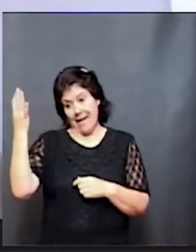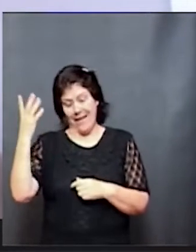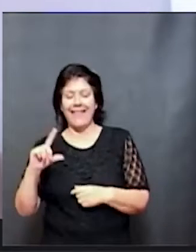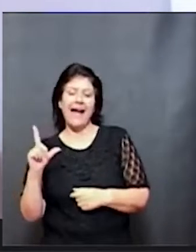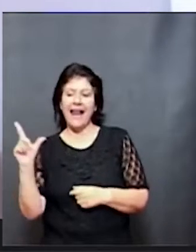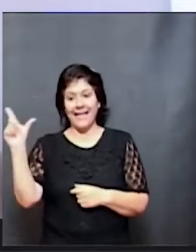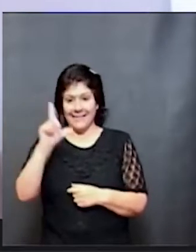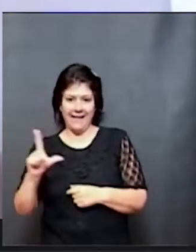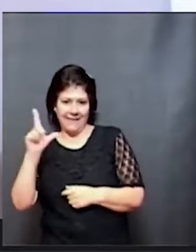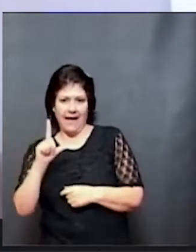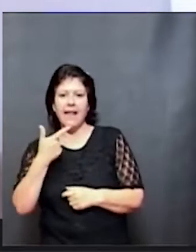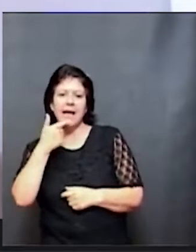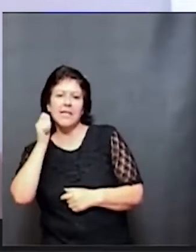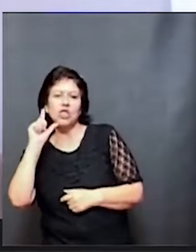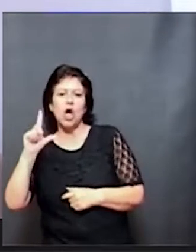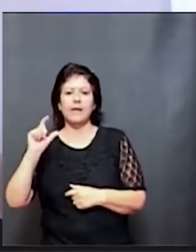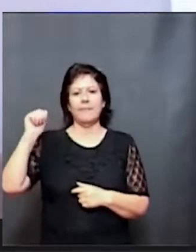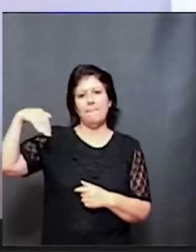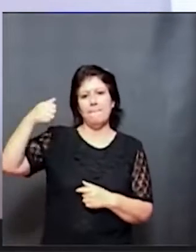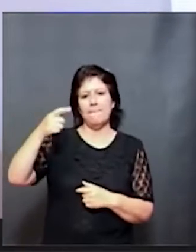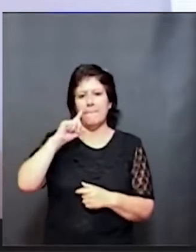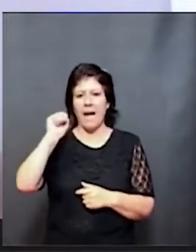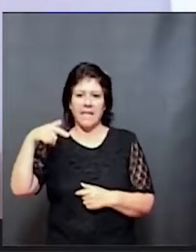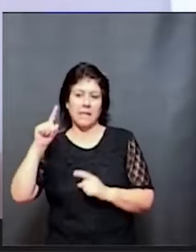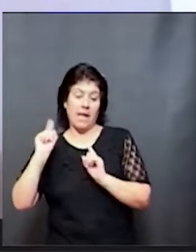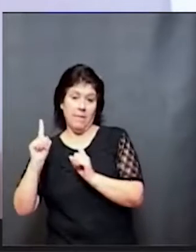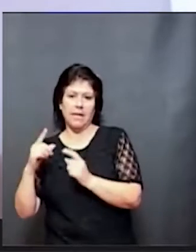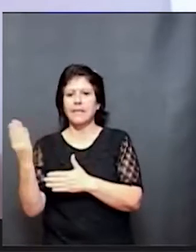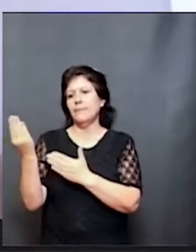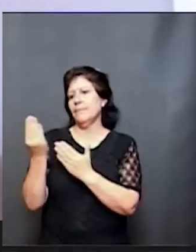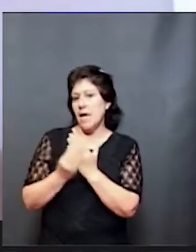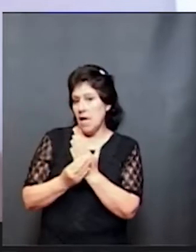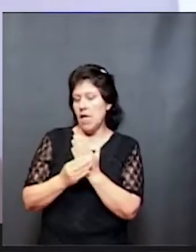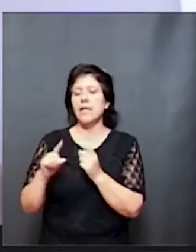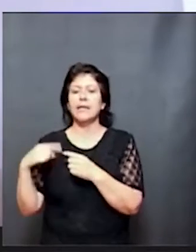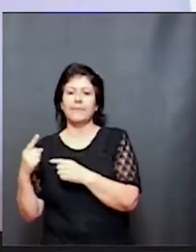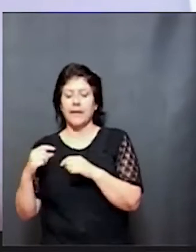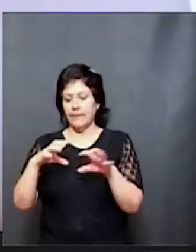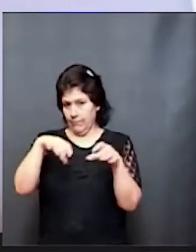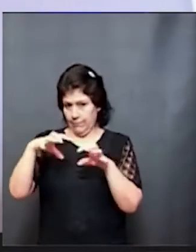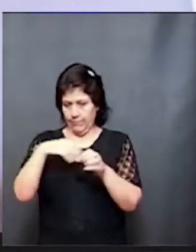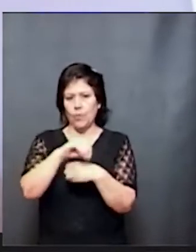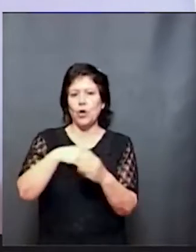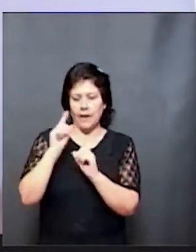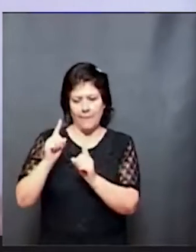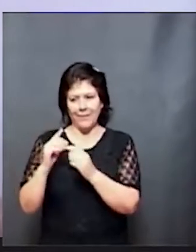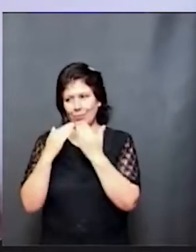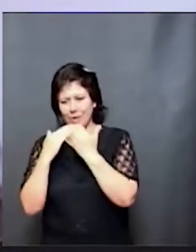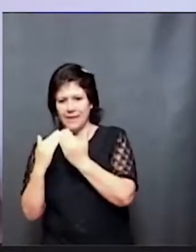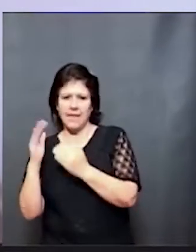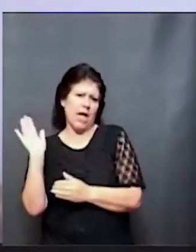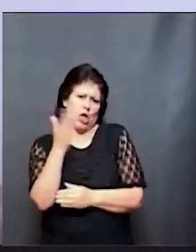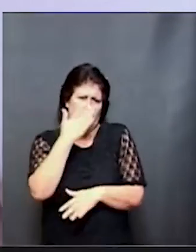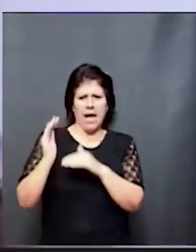de la Subsecretaría de Educación Disruptiva, a la ministra Marta Ferreira del Ministerio de Agricultura, y a todas las